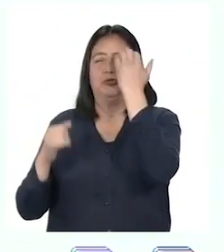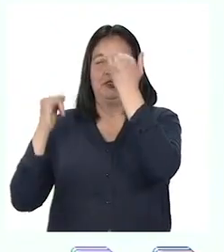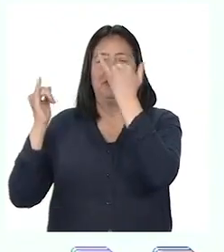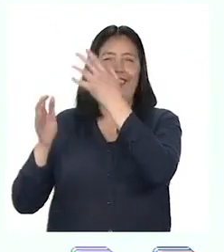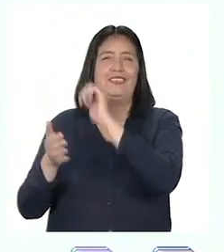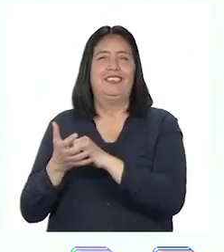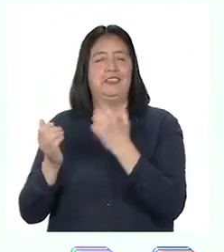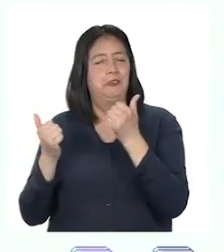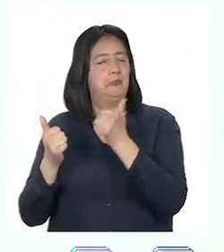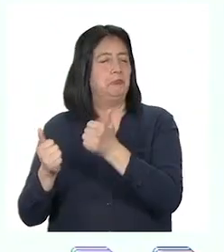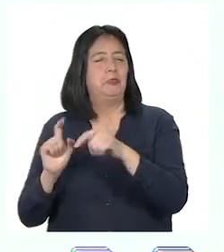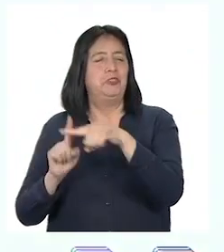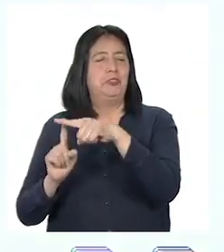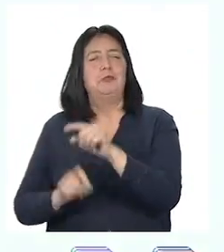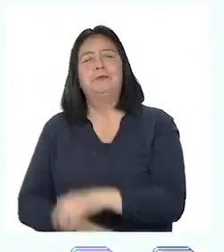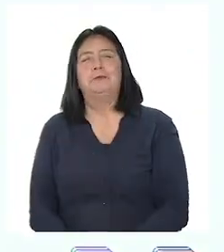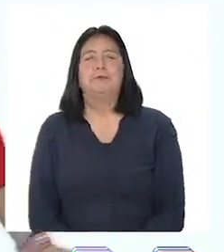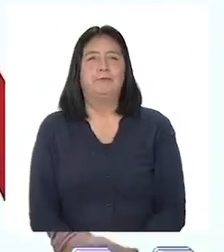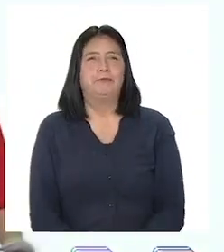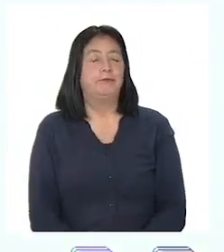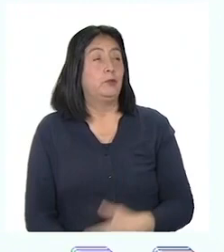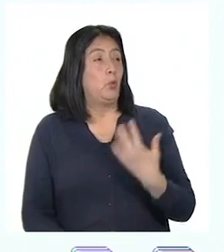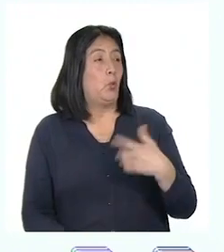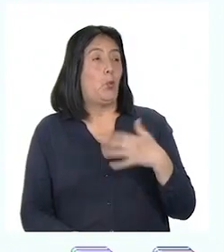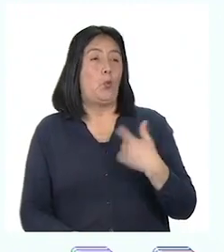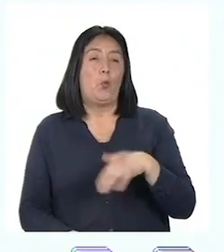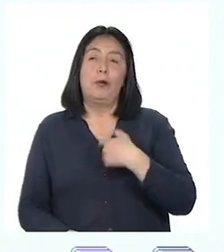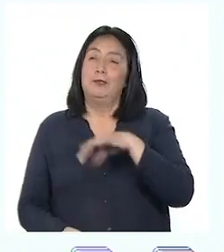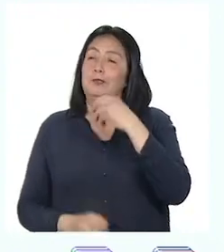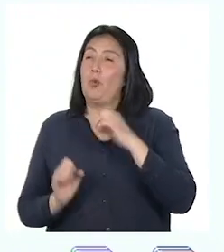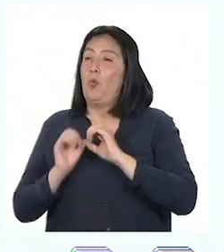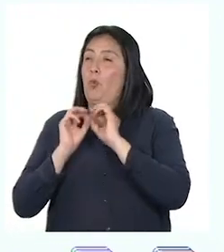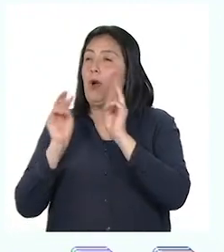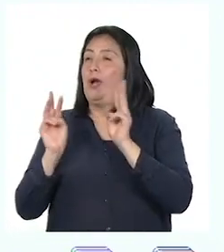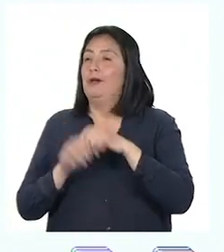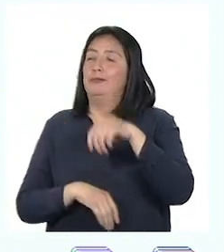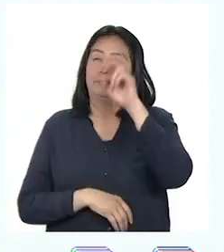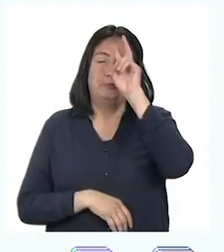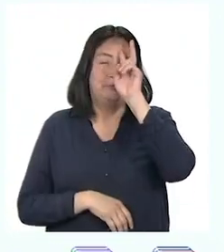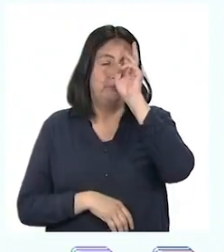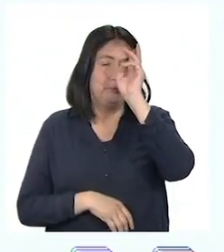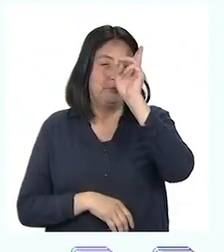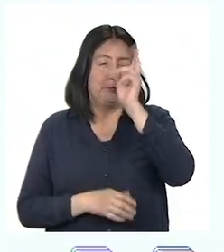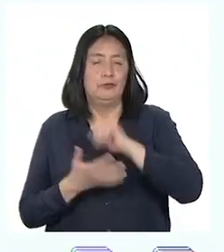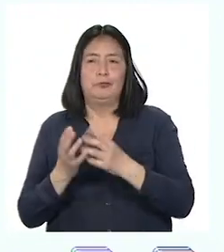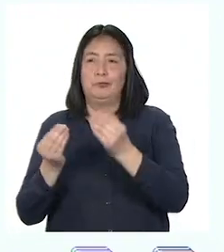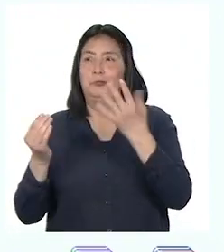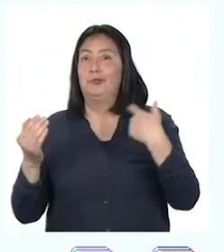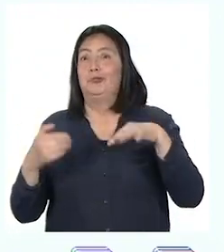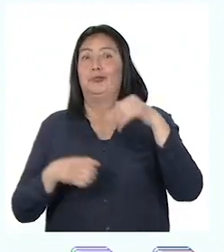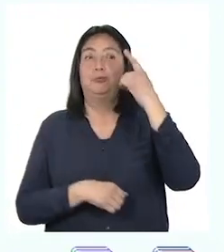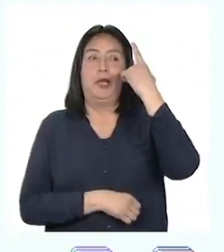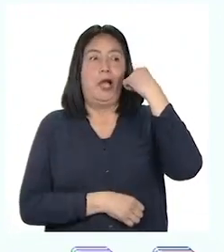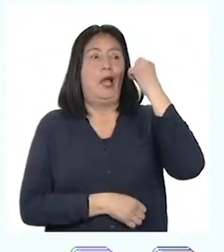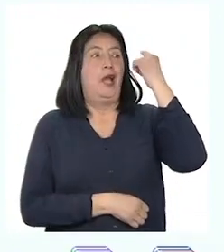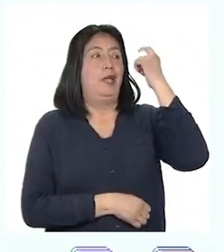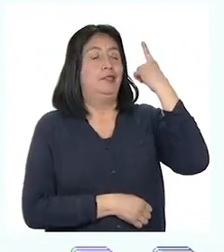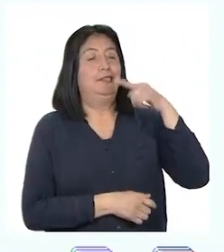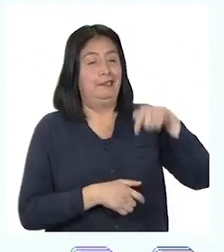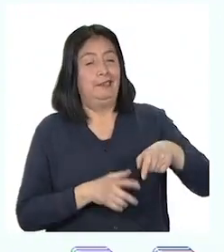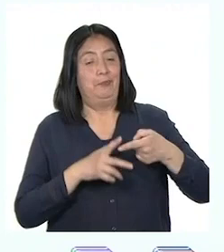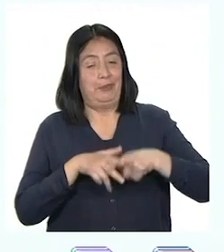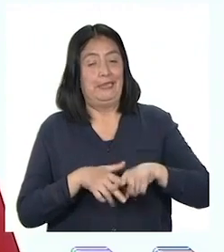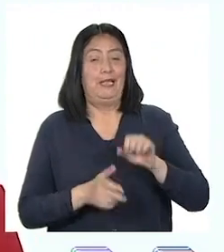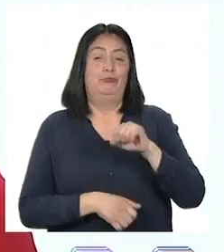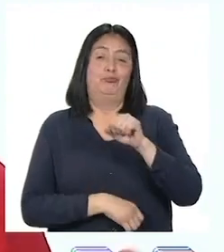frescas y optimistas. ¡Guau, profesora! Tenemos mucho por descubrir. Ahora entiendo. Este es solo